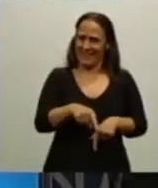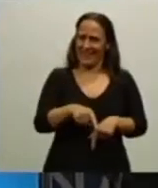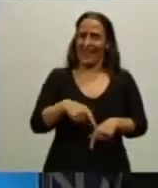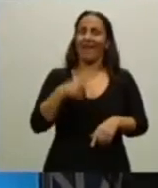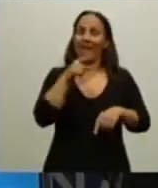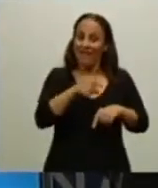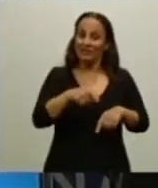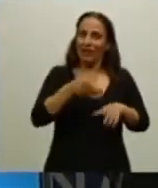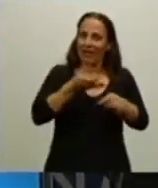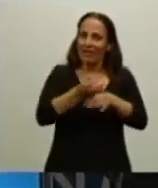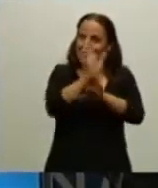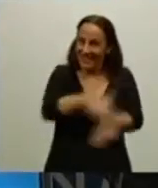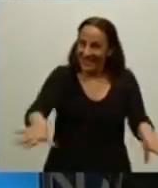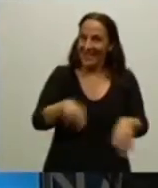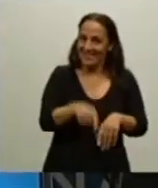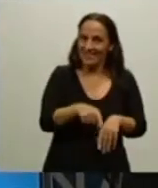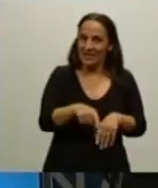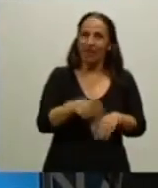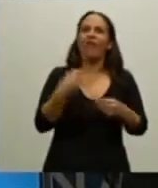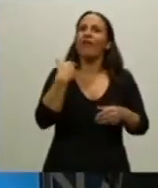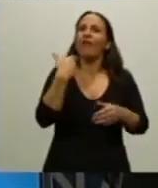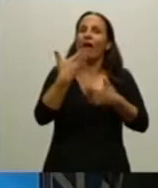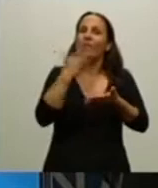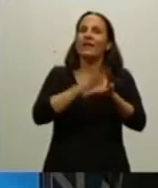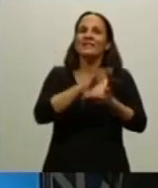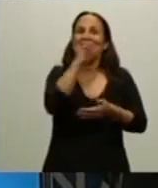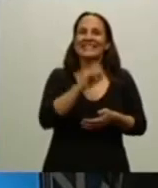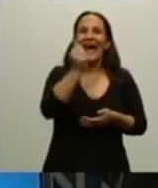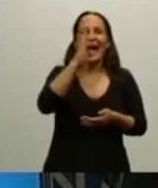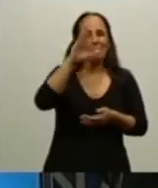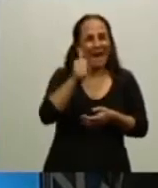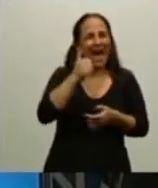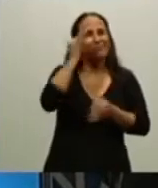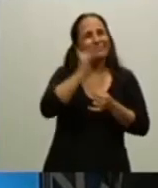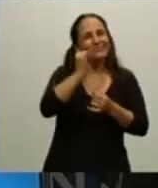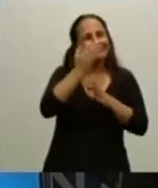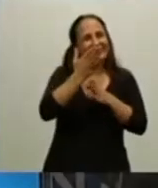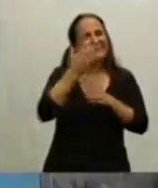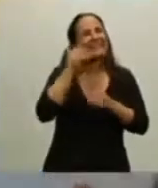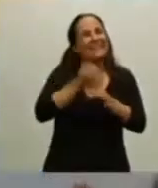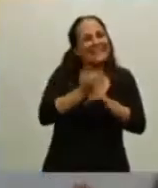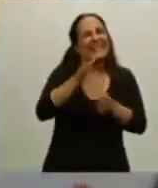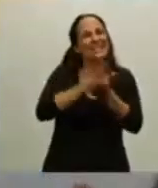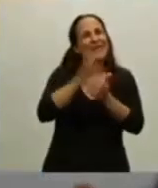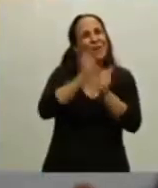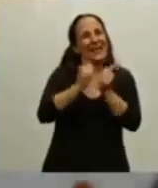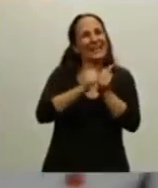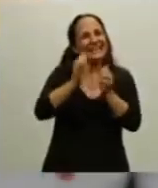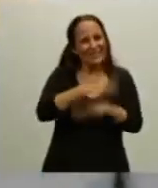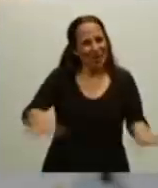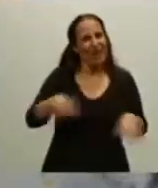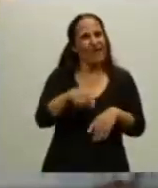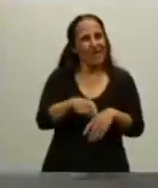la historia, su historia, nuestra historia. Y ese es el gran compromiso